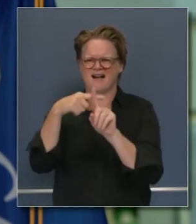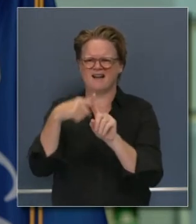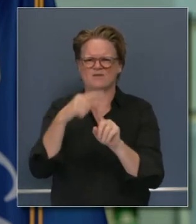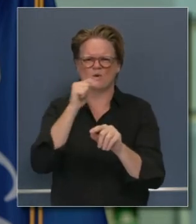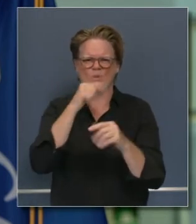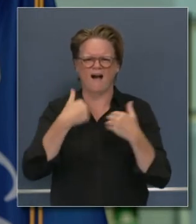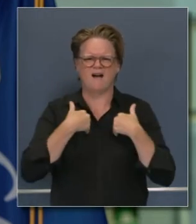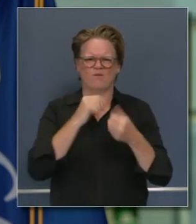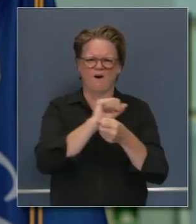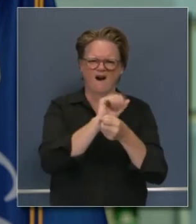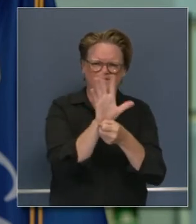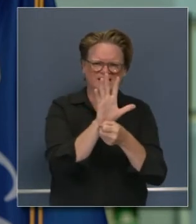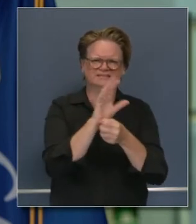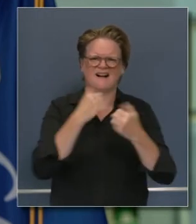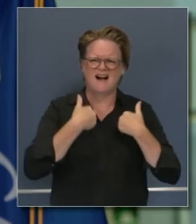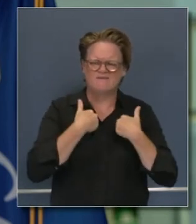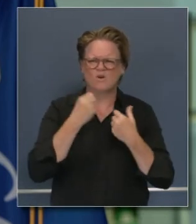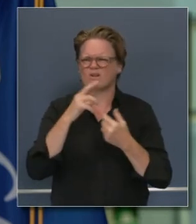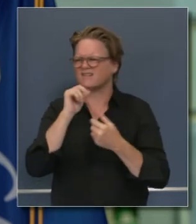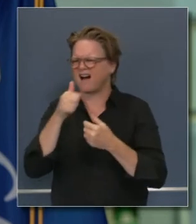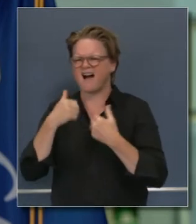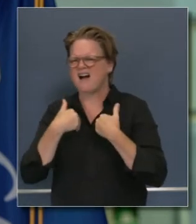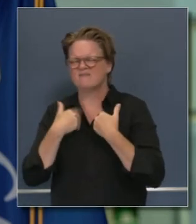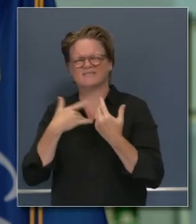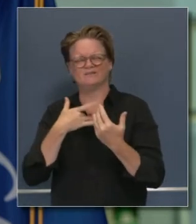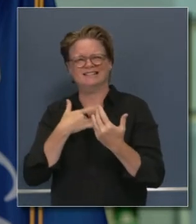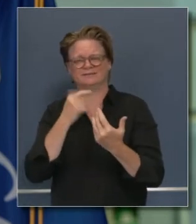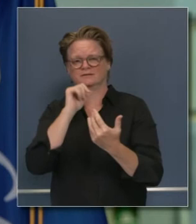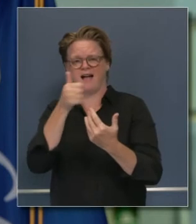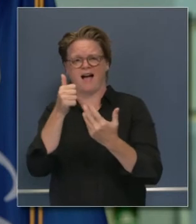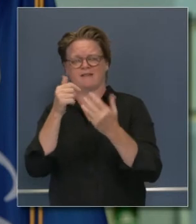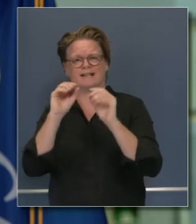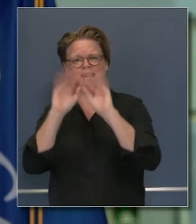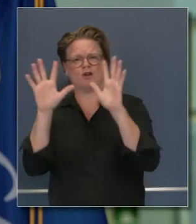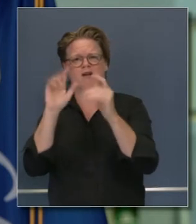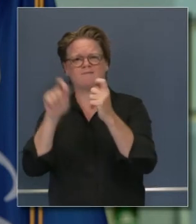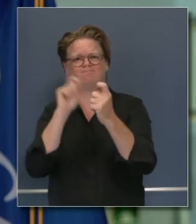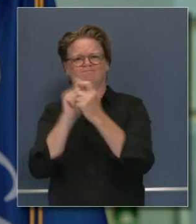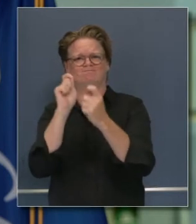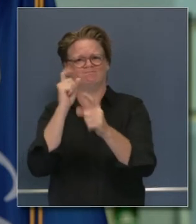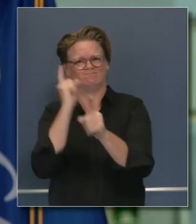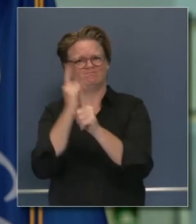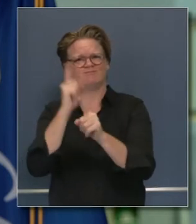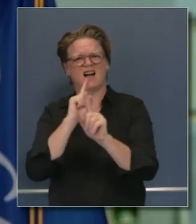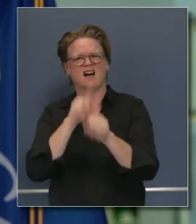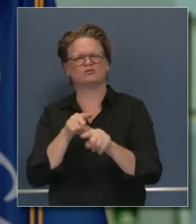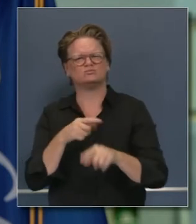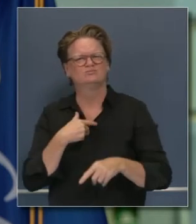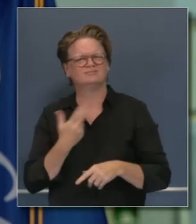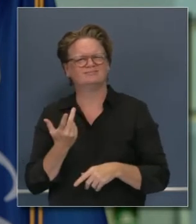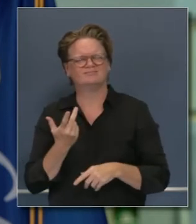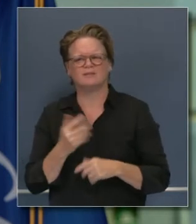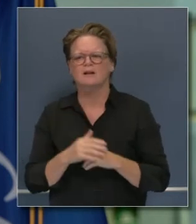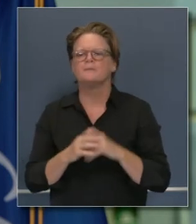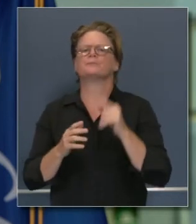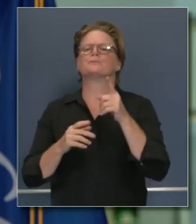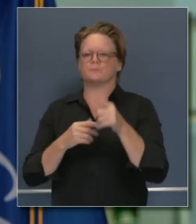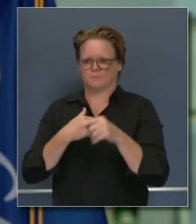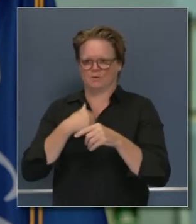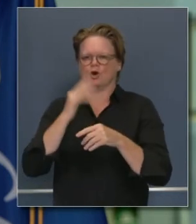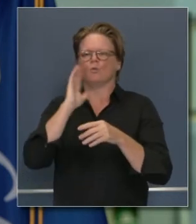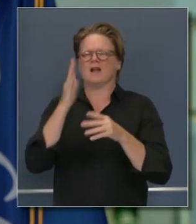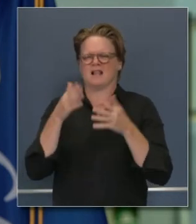voy a pedir al doctor que se presente de nuevo para hablarles un poco más claramente acerca de lo que significa ese retraso o lo que puede haber causado